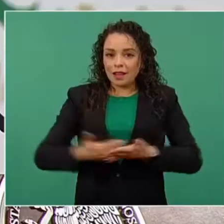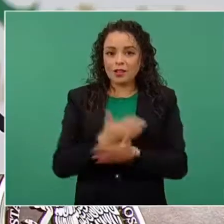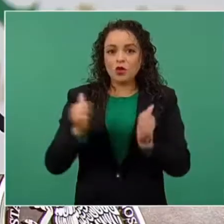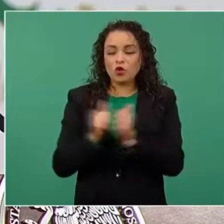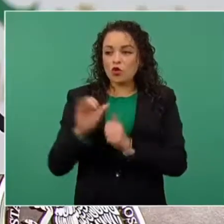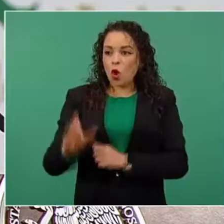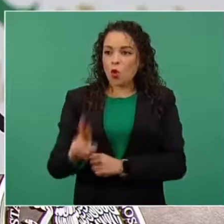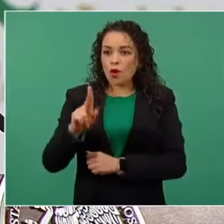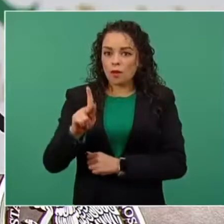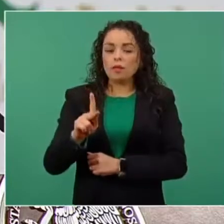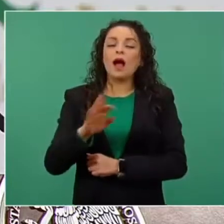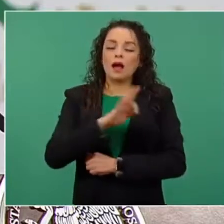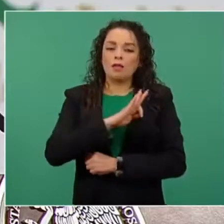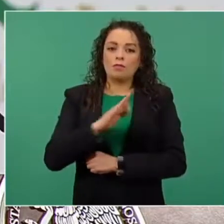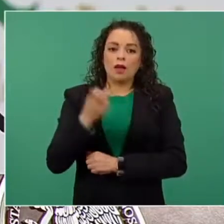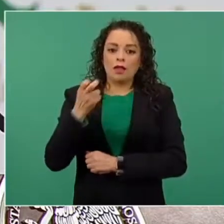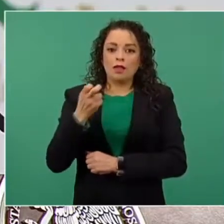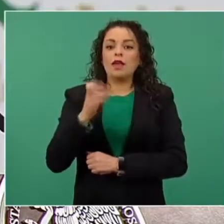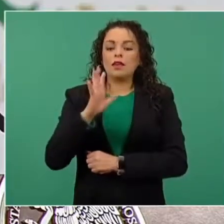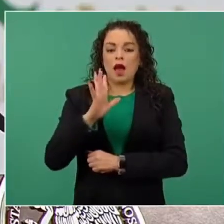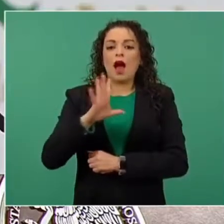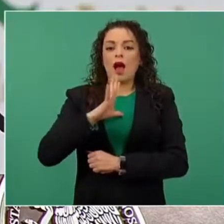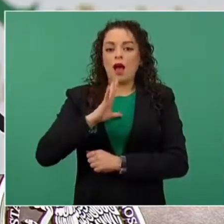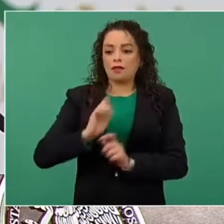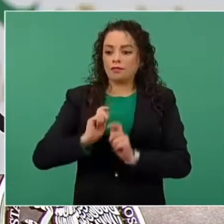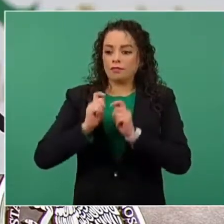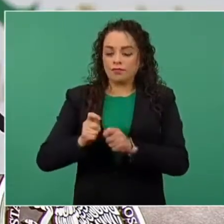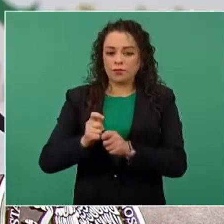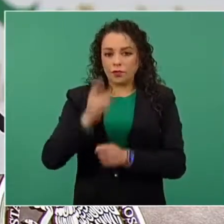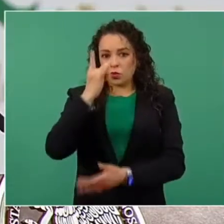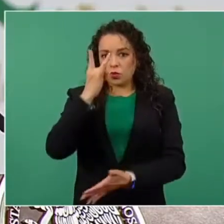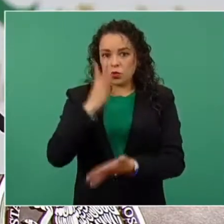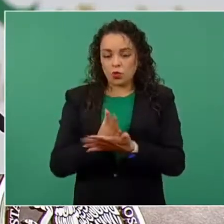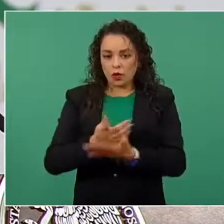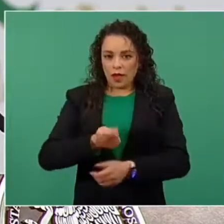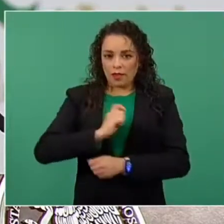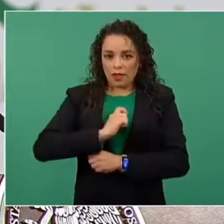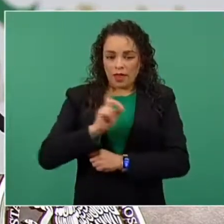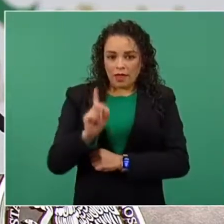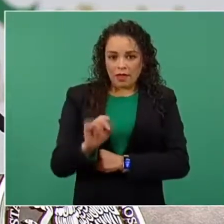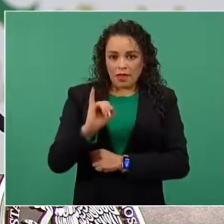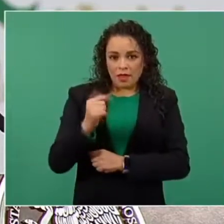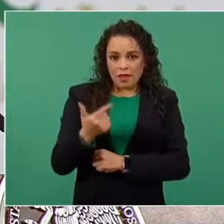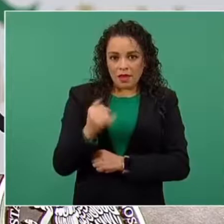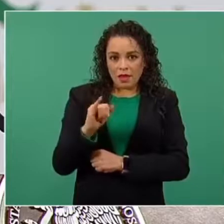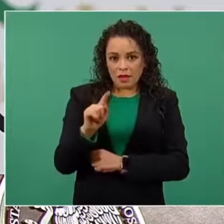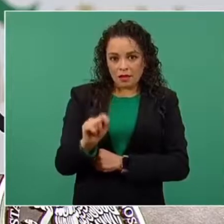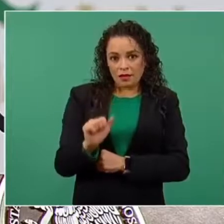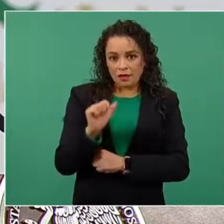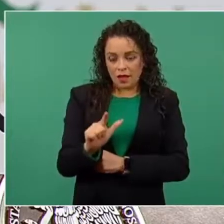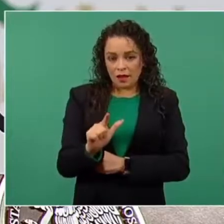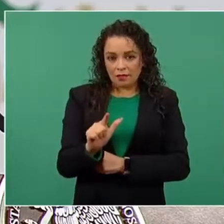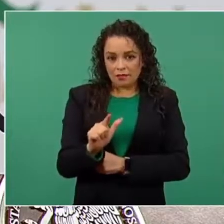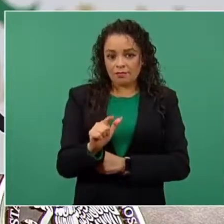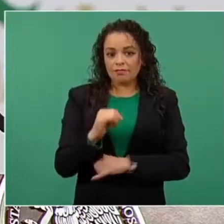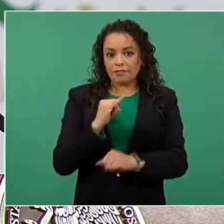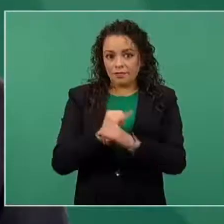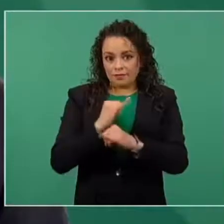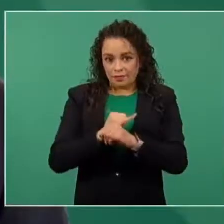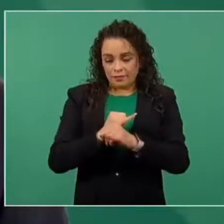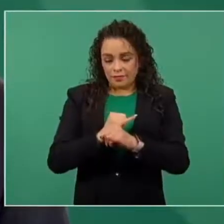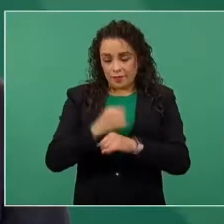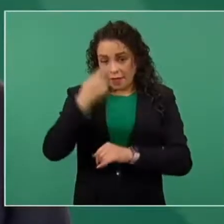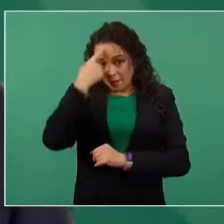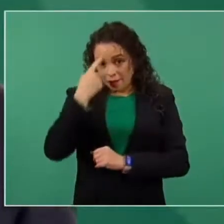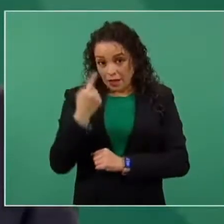la cédula única de identidad digital que estamos trabajando para garantizar que todas las personas,